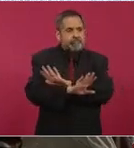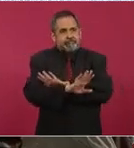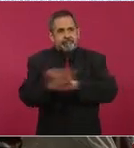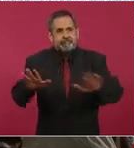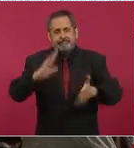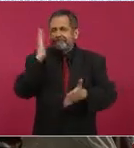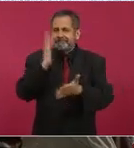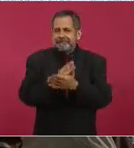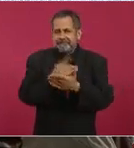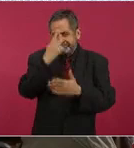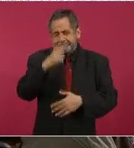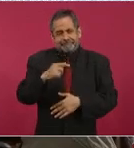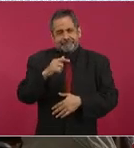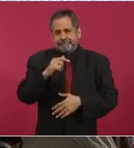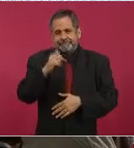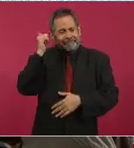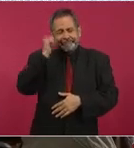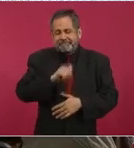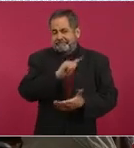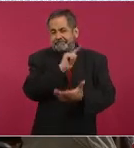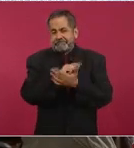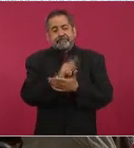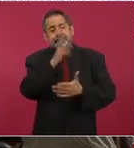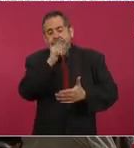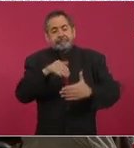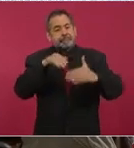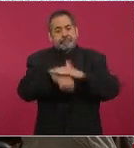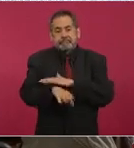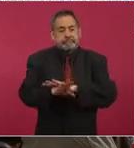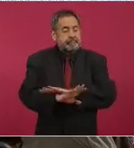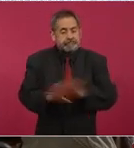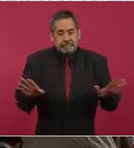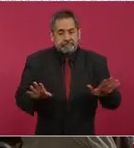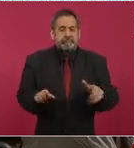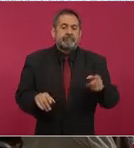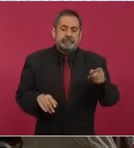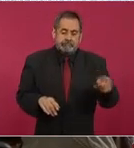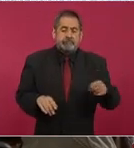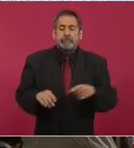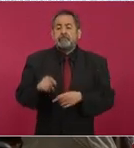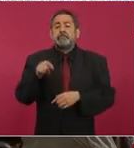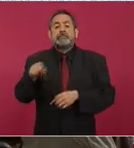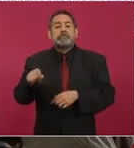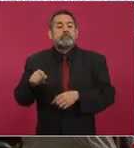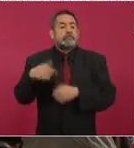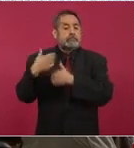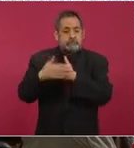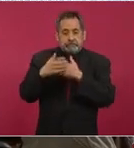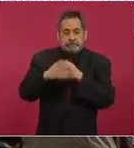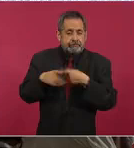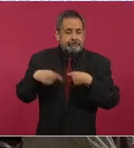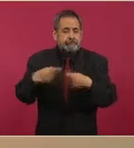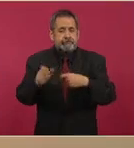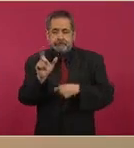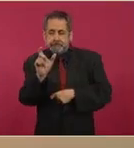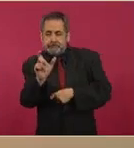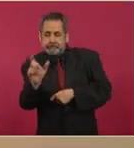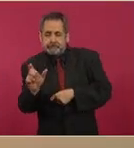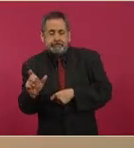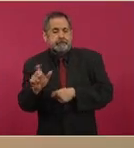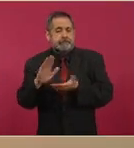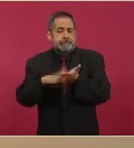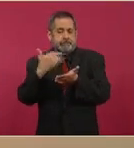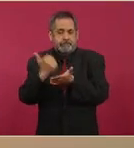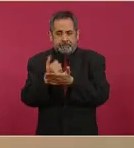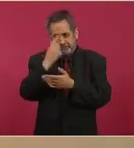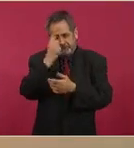club o estadio de fútbol. Los clubs deberán contar con un proceso obligatorio de credencialización de grupos de